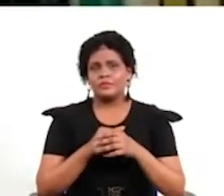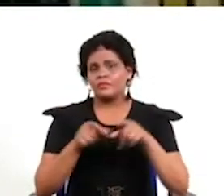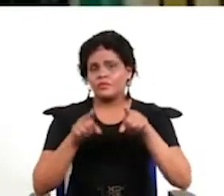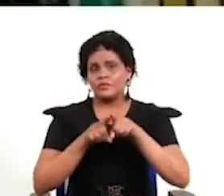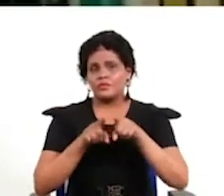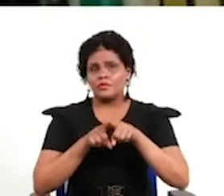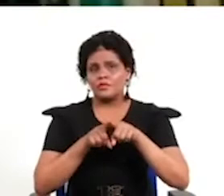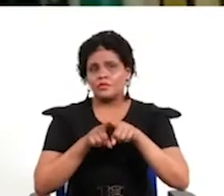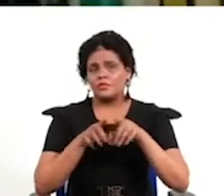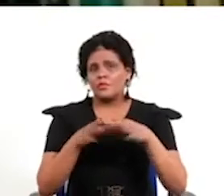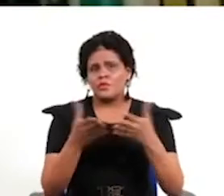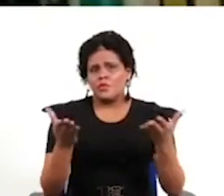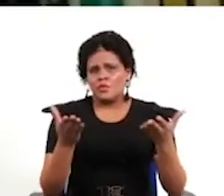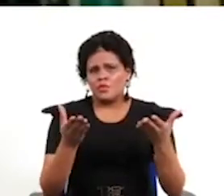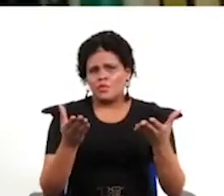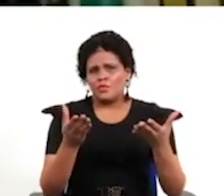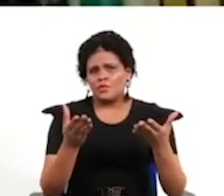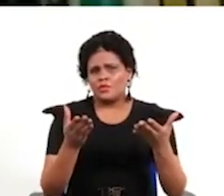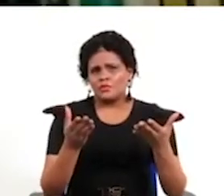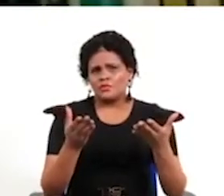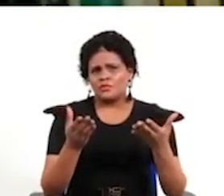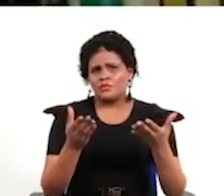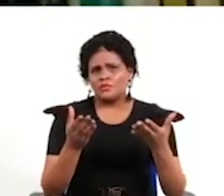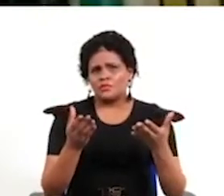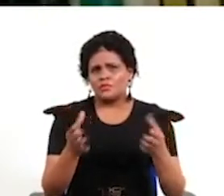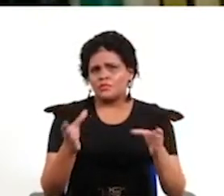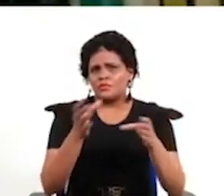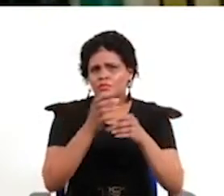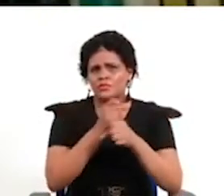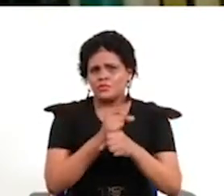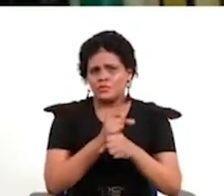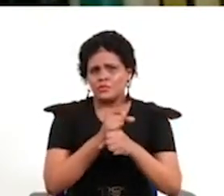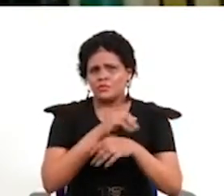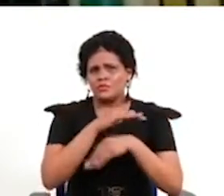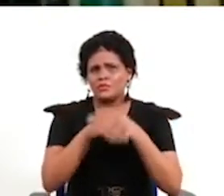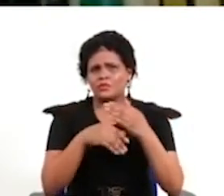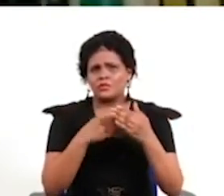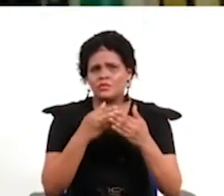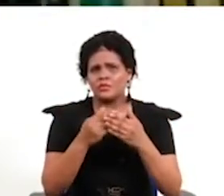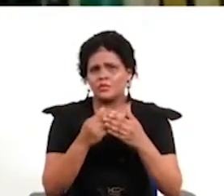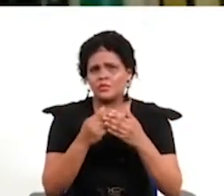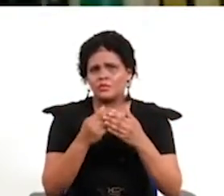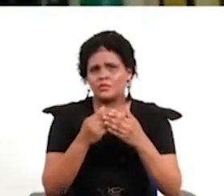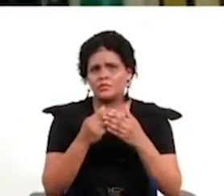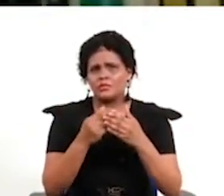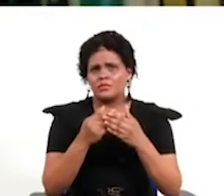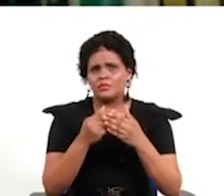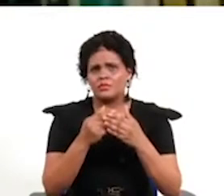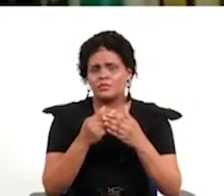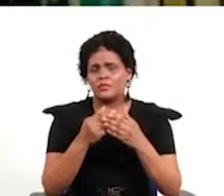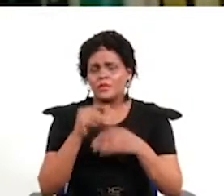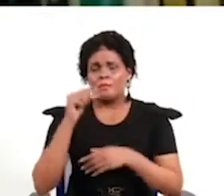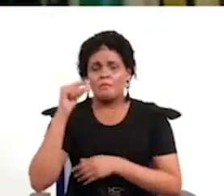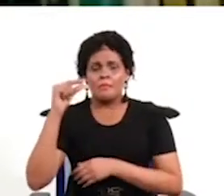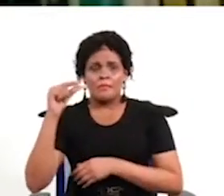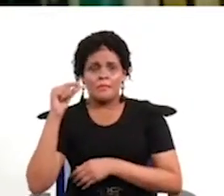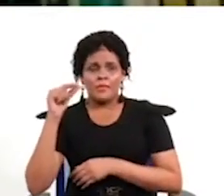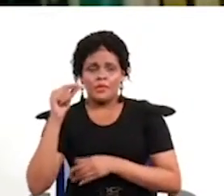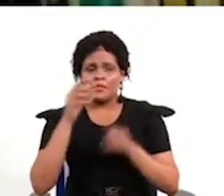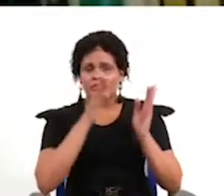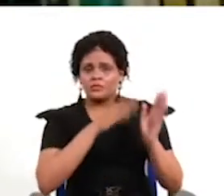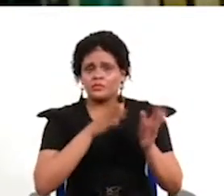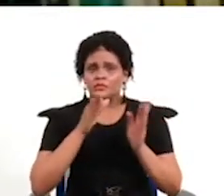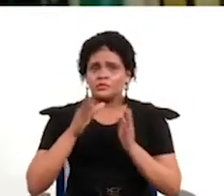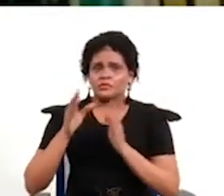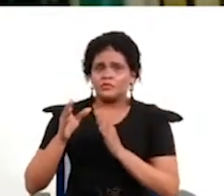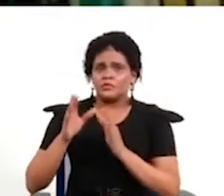como una variable en general de incertidumbre en muy pocas ocasiones cuando se tienen muy claras cosas que en